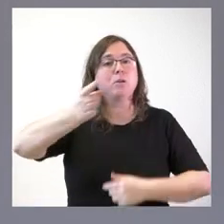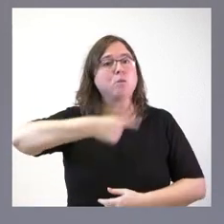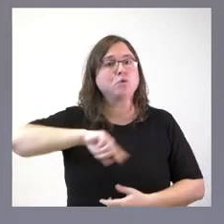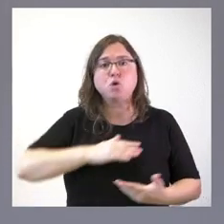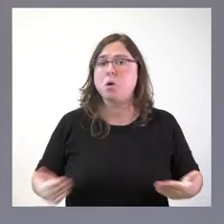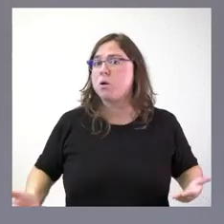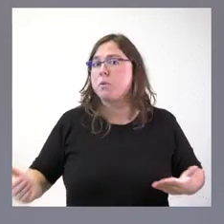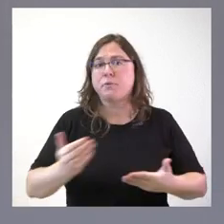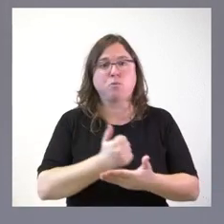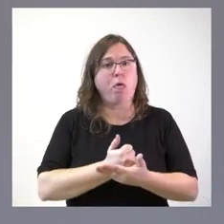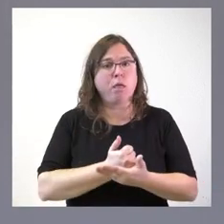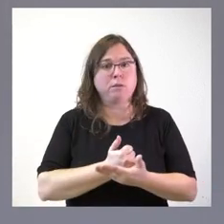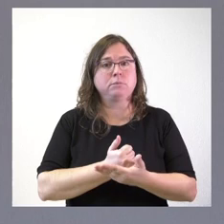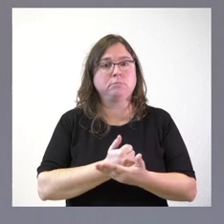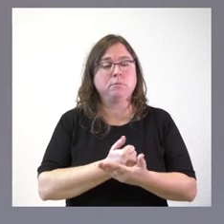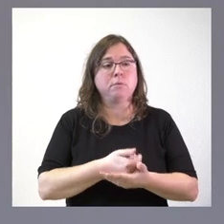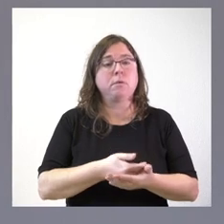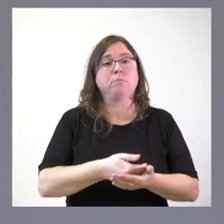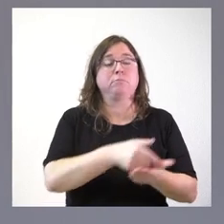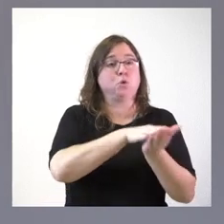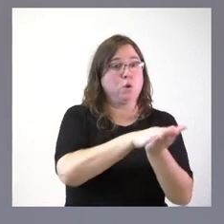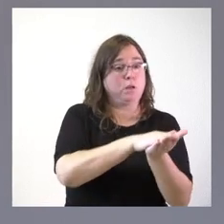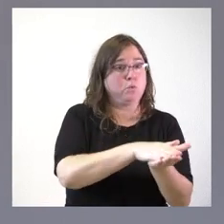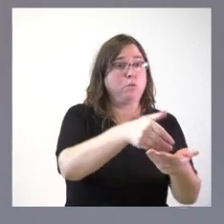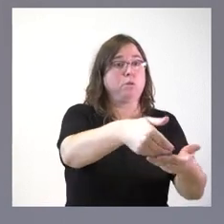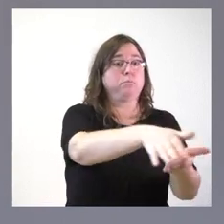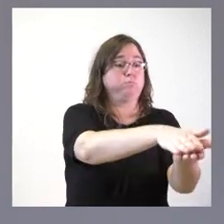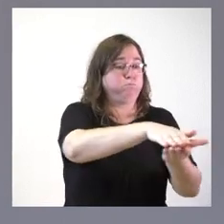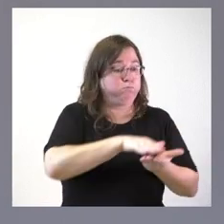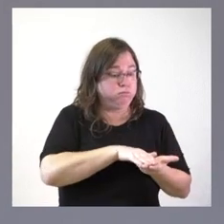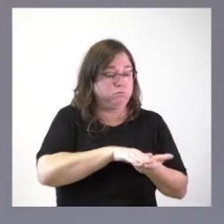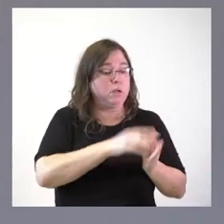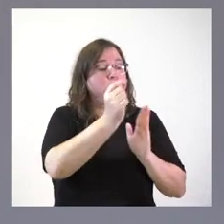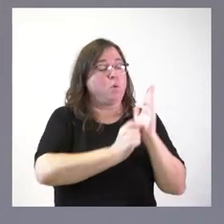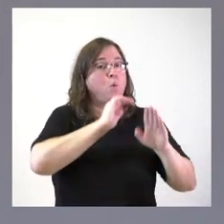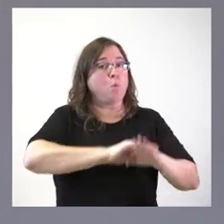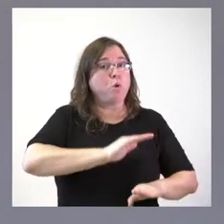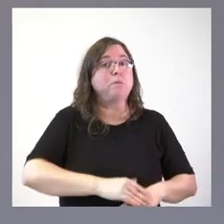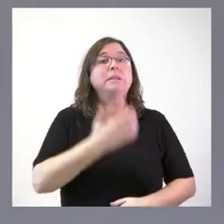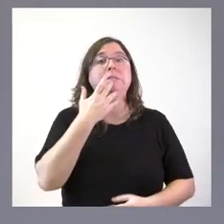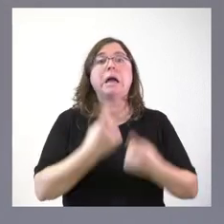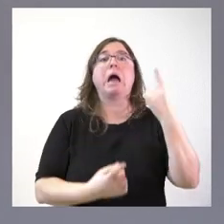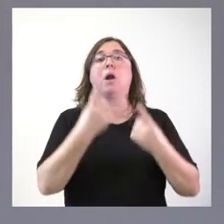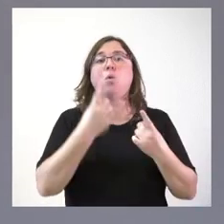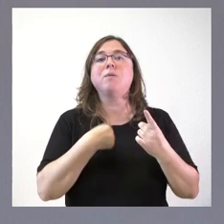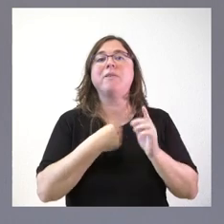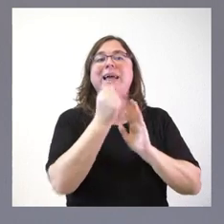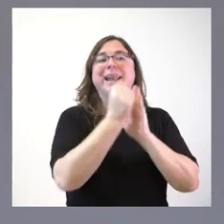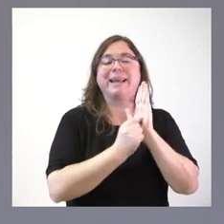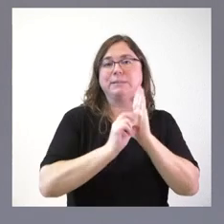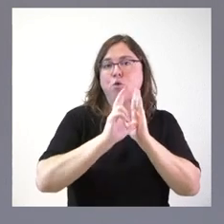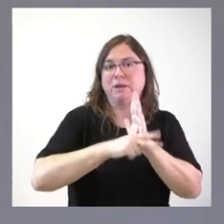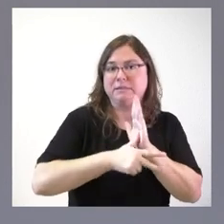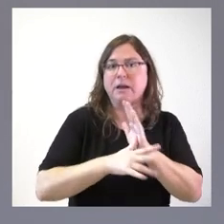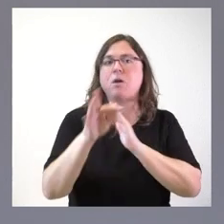las solicitudes que cumplen los requisitos. Si hay alguna solicitud que puede bien incorporar el requisito posteriormente o alguna